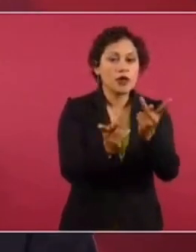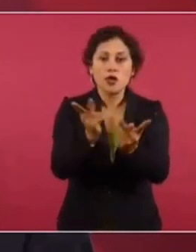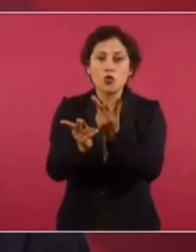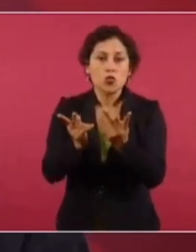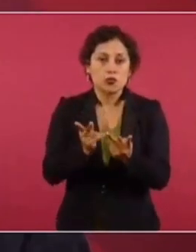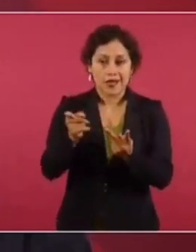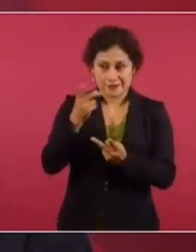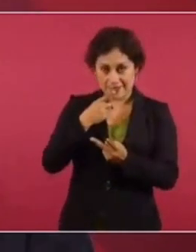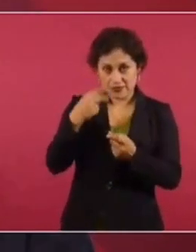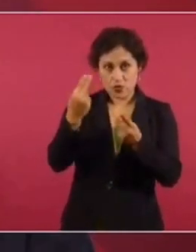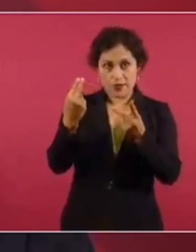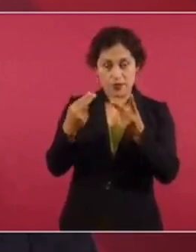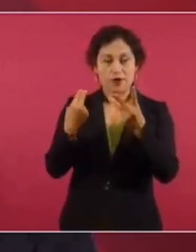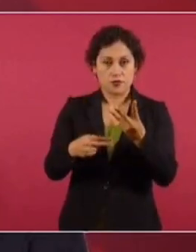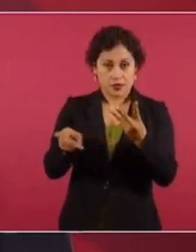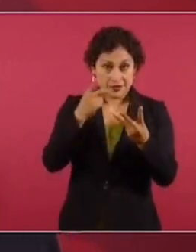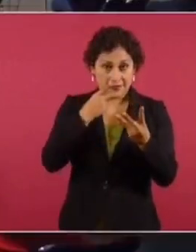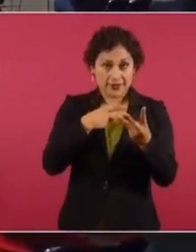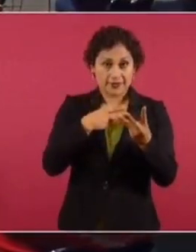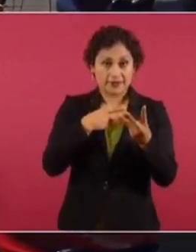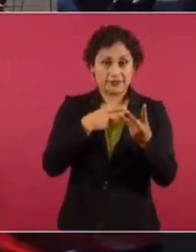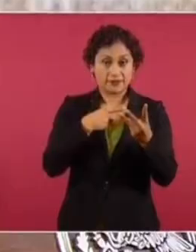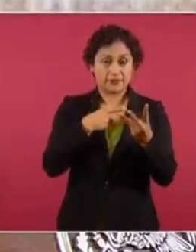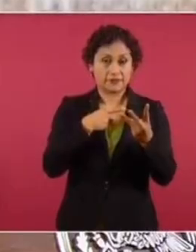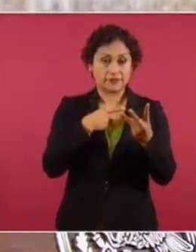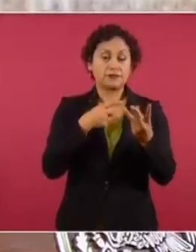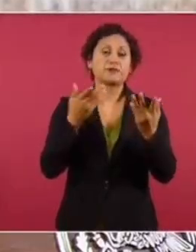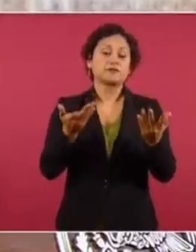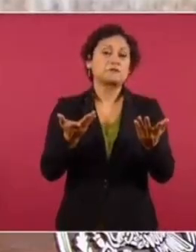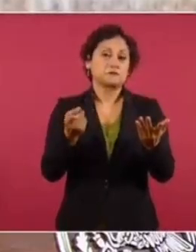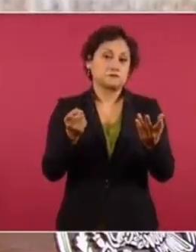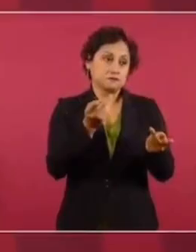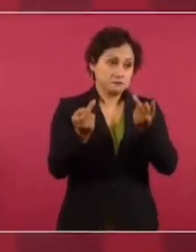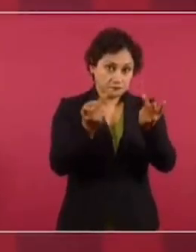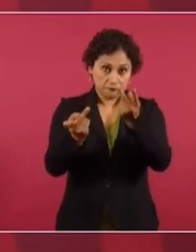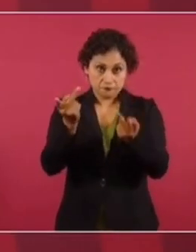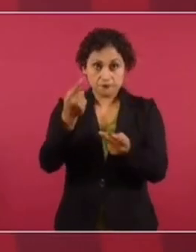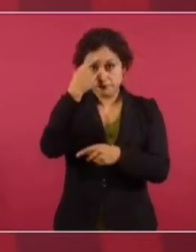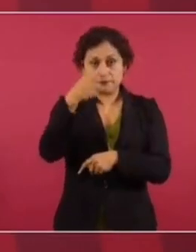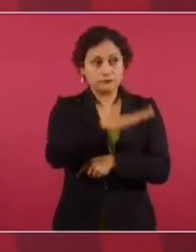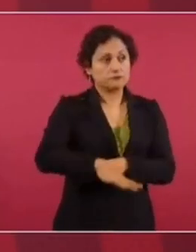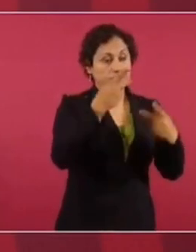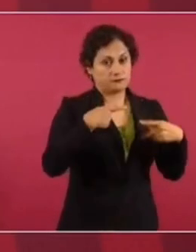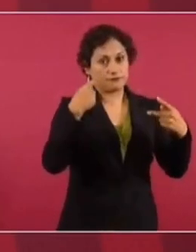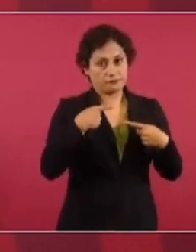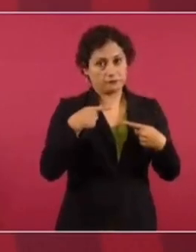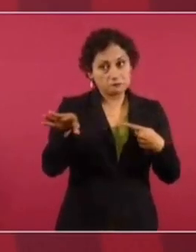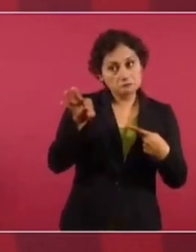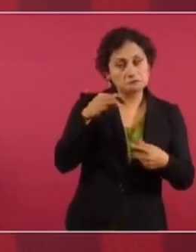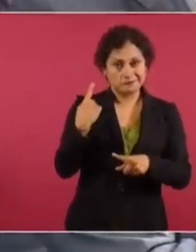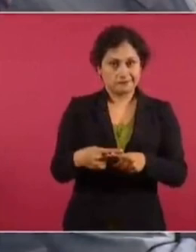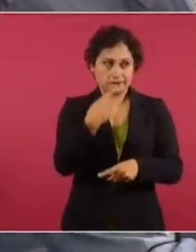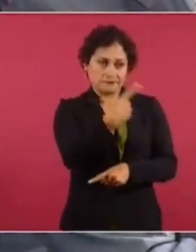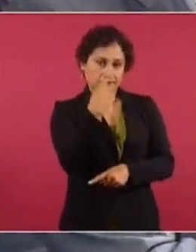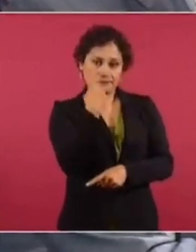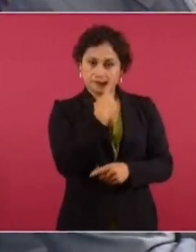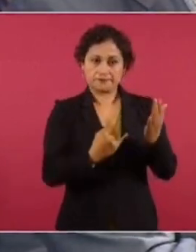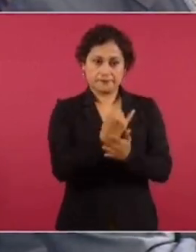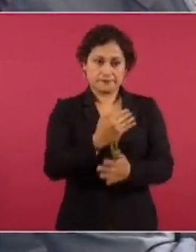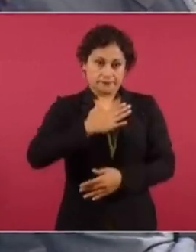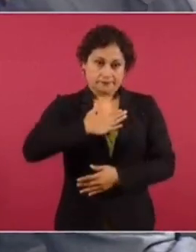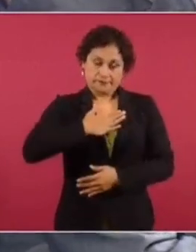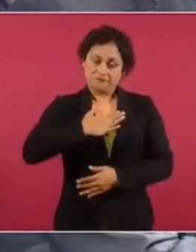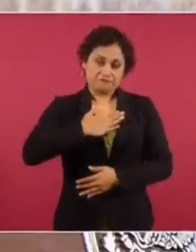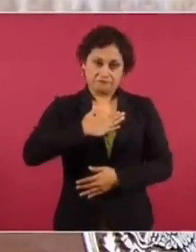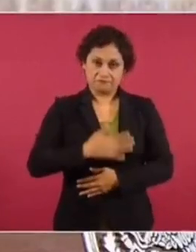Y los que tú mencionas van a una encuesta y la gente de Coahuila va a decidir. No soy yo.